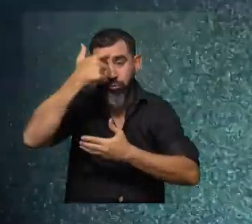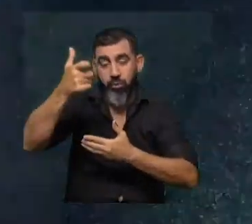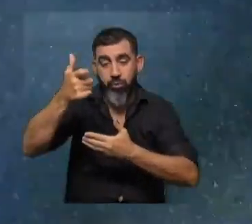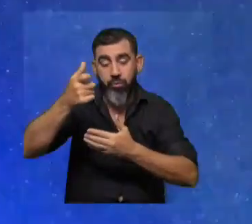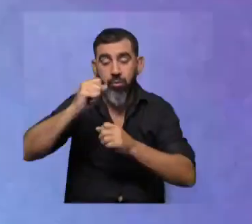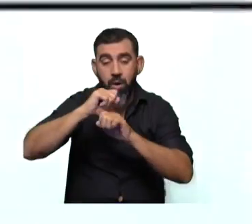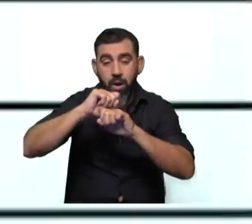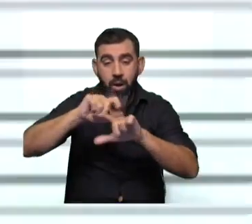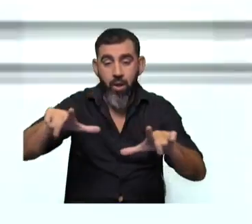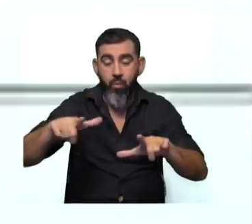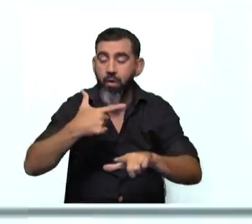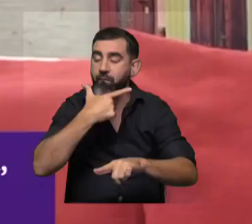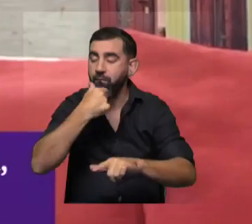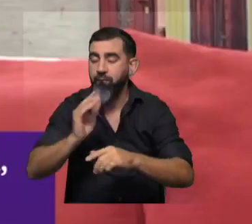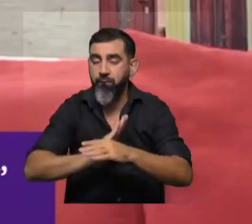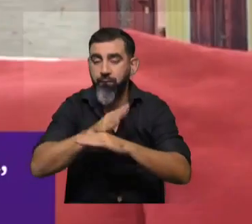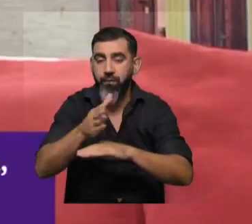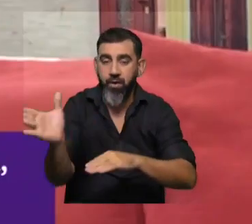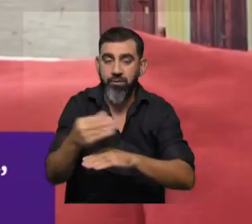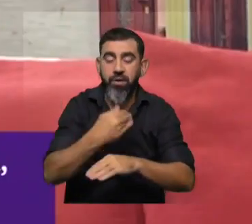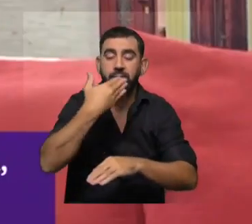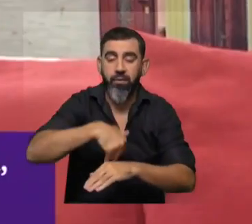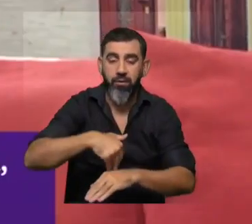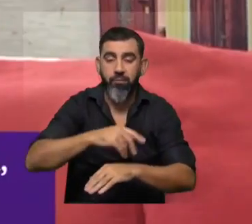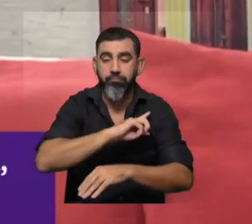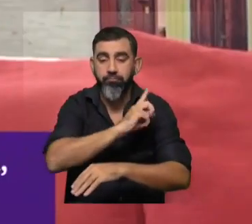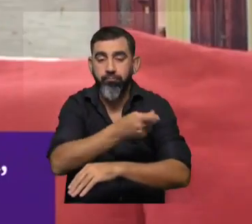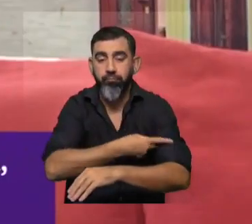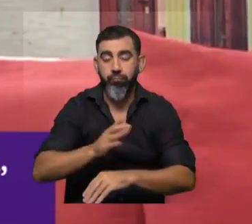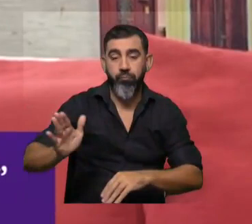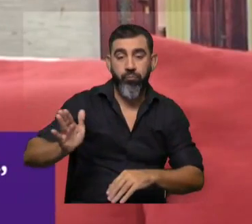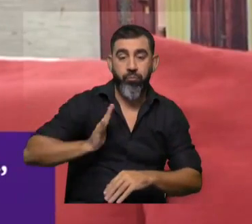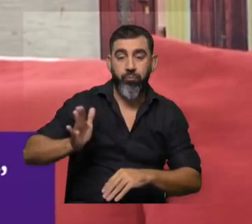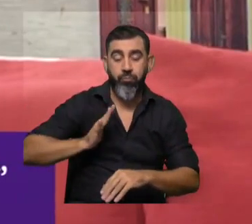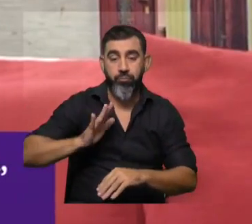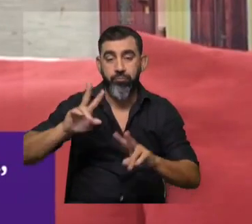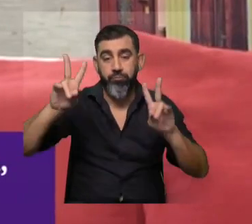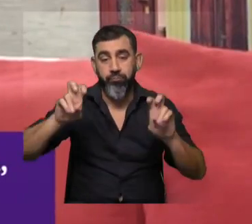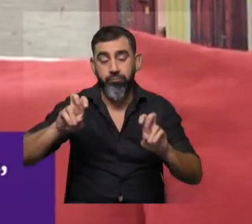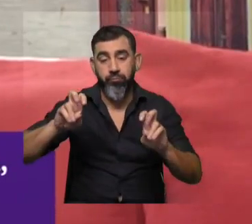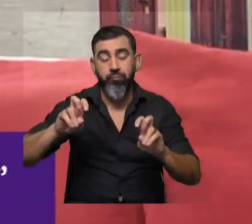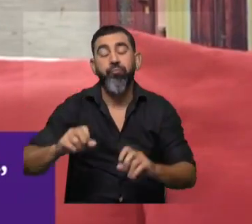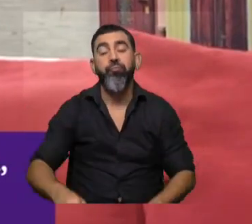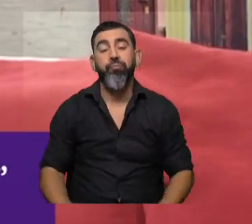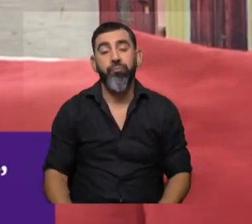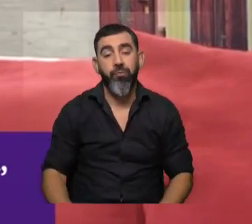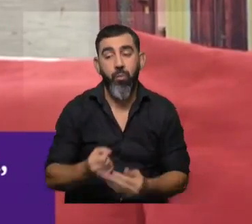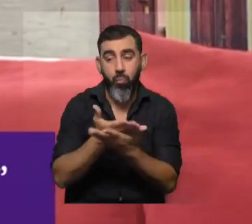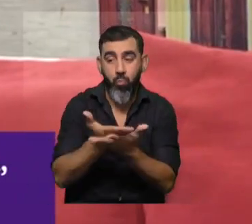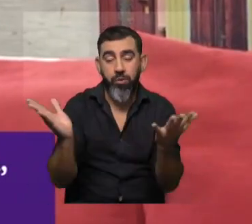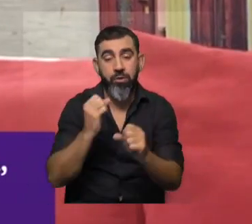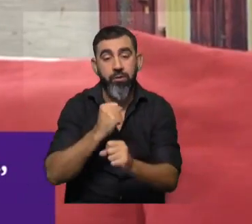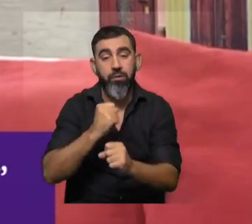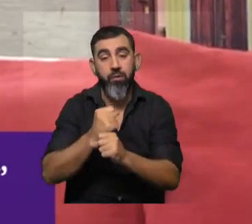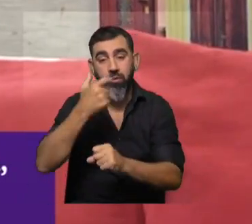lenguaje y vocabulario accesible para todos, empoderar a las mujeres en áreas STEM y TIC, visibilizar el